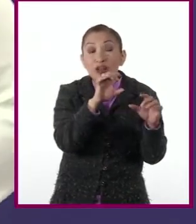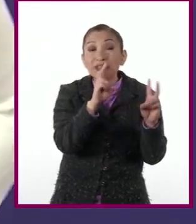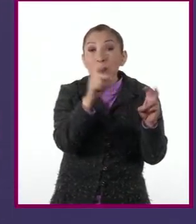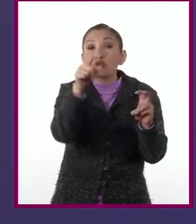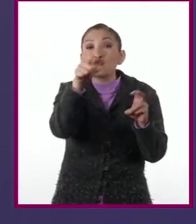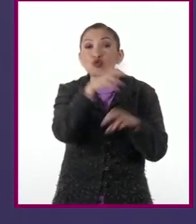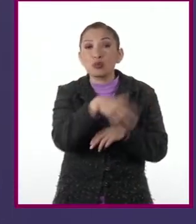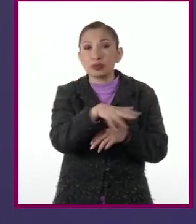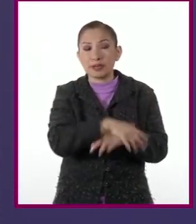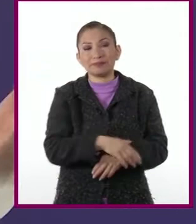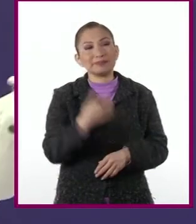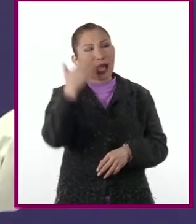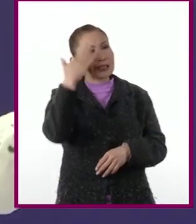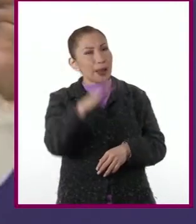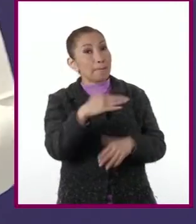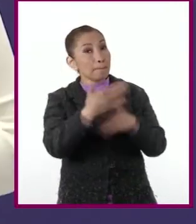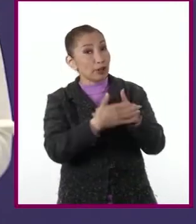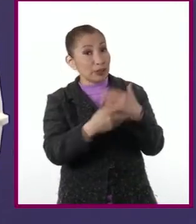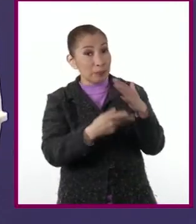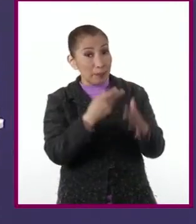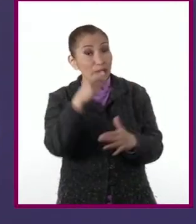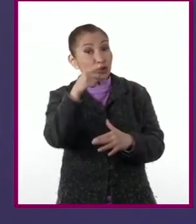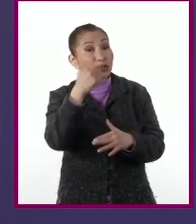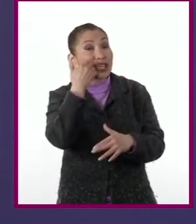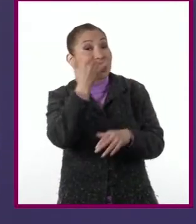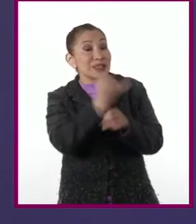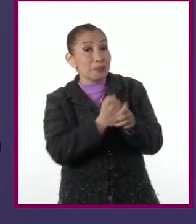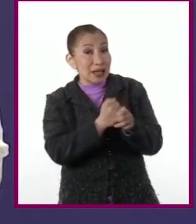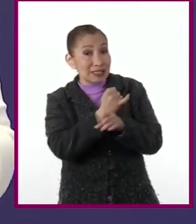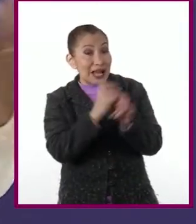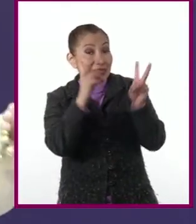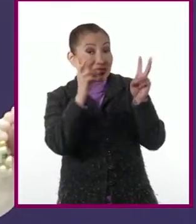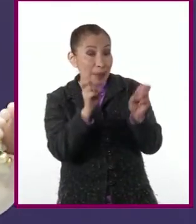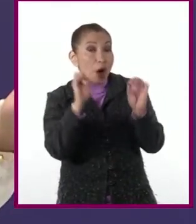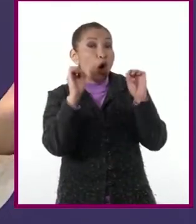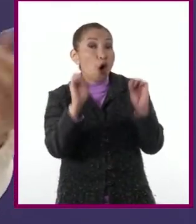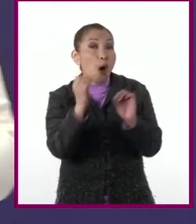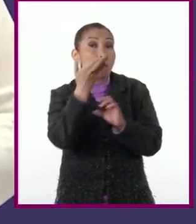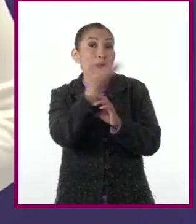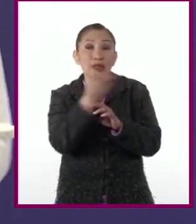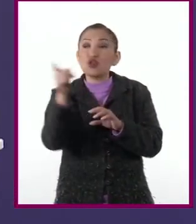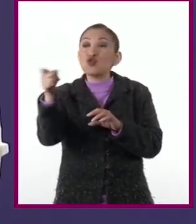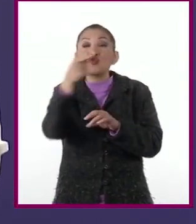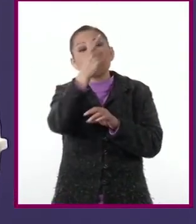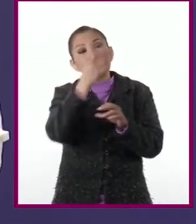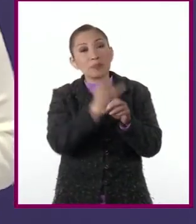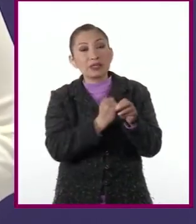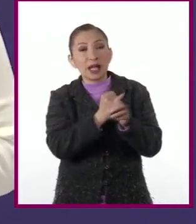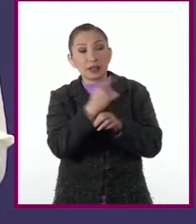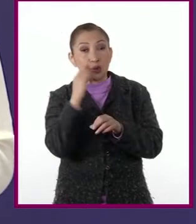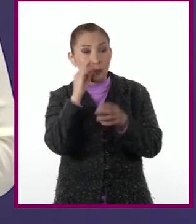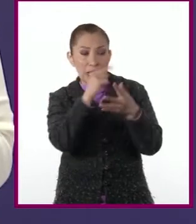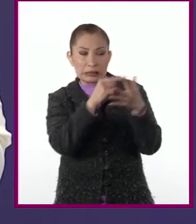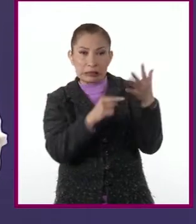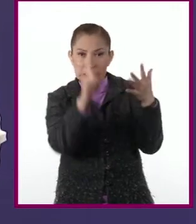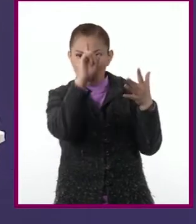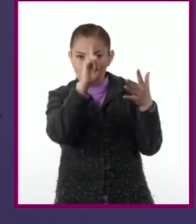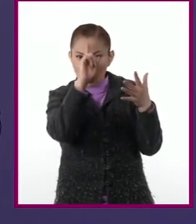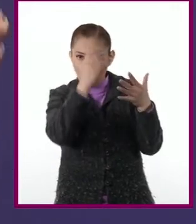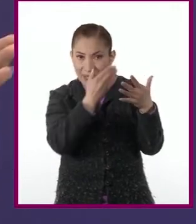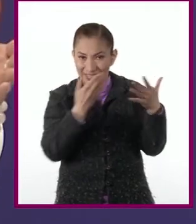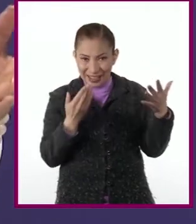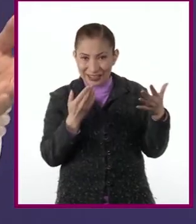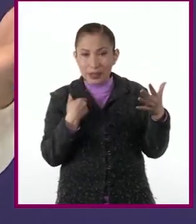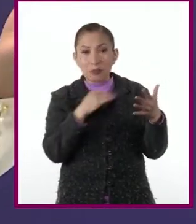Ya lo saben, la próxima vez que quieran investigar un tema o les pidan hacerlo, consideren estos consejos. Así